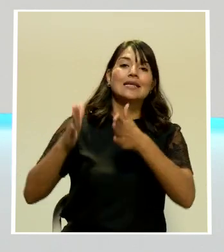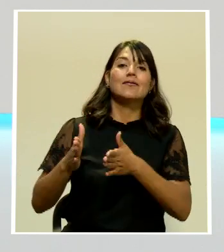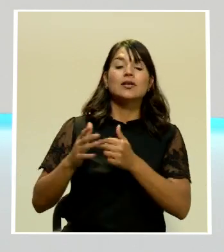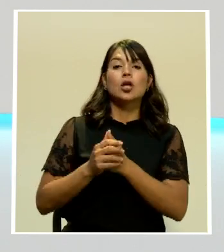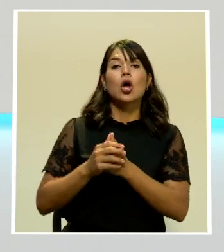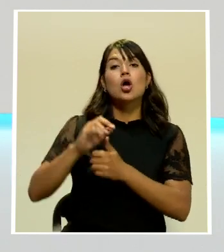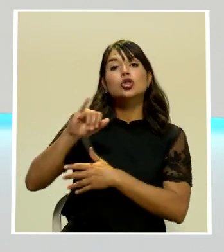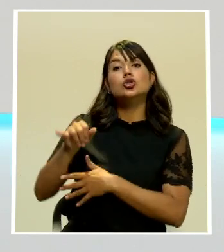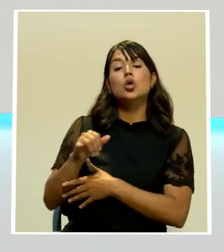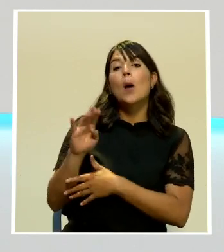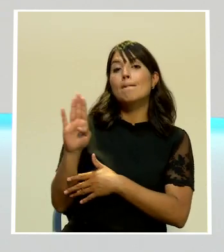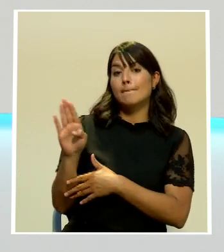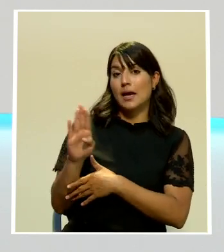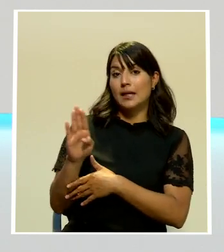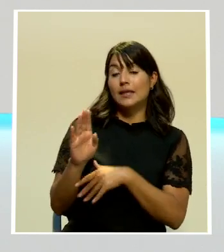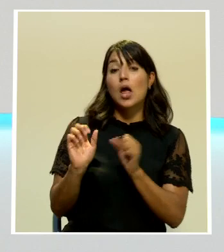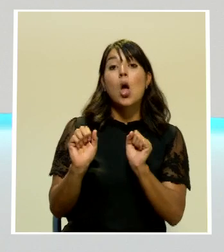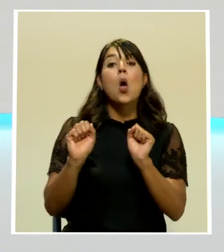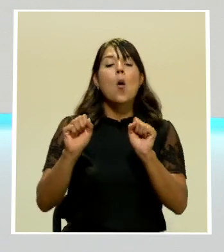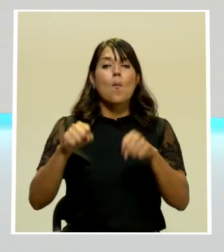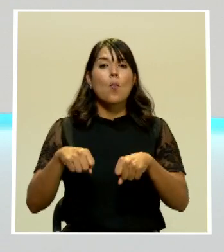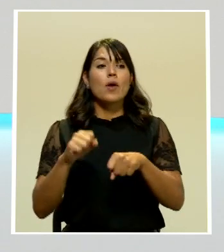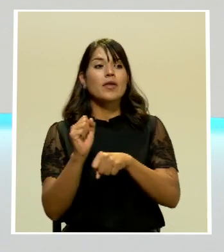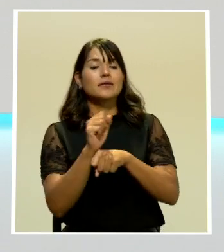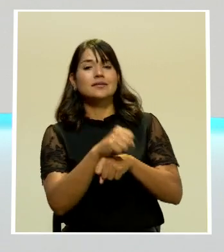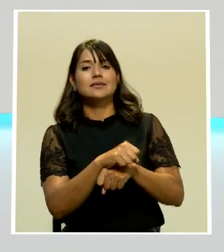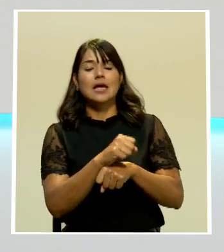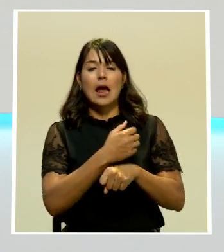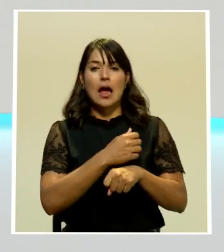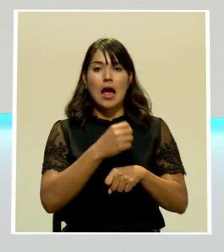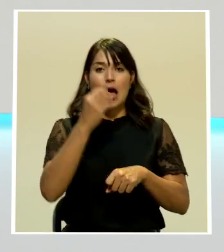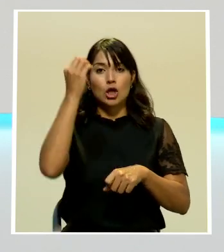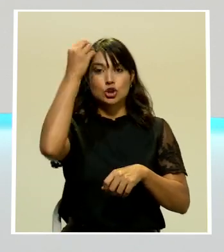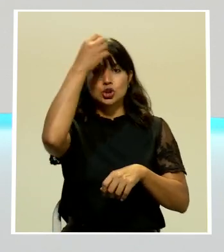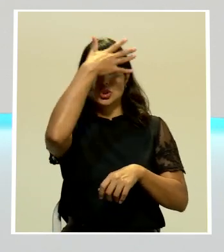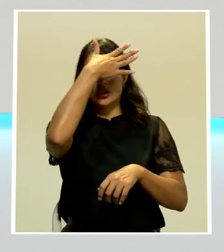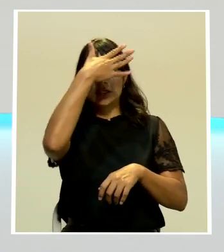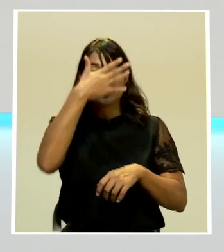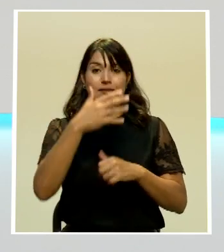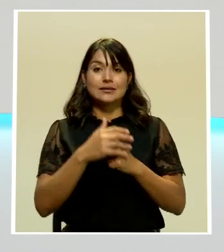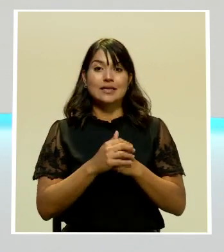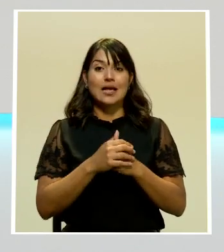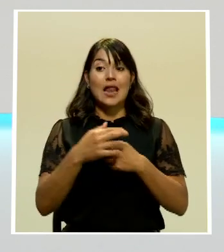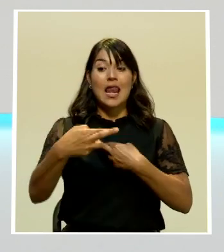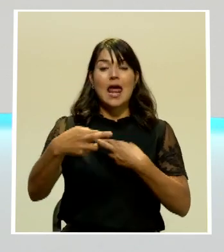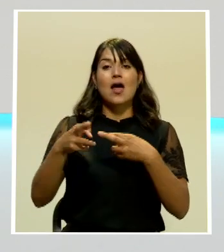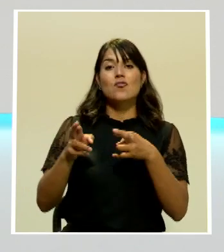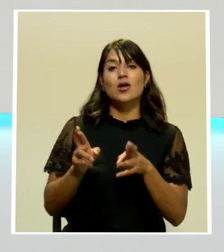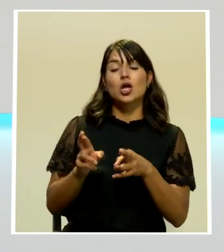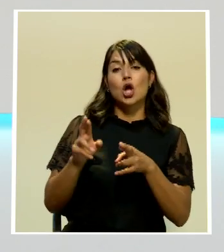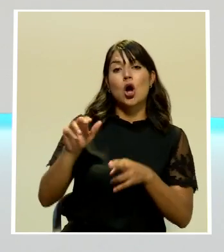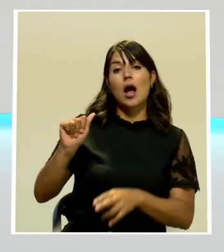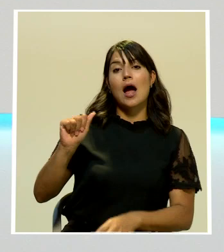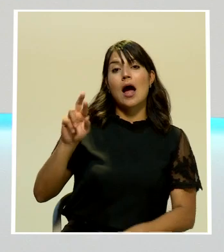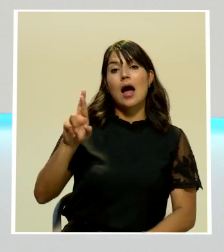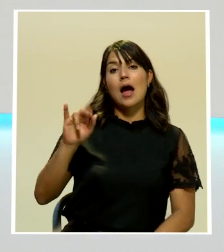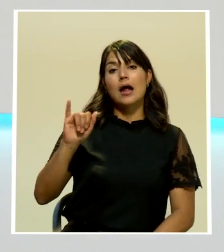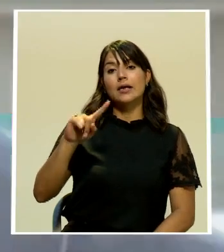puede quitarle al candidato republicano Donald Trump la crucial región estado de Arizona